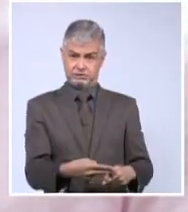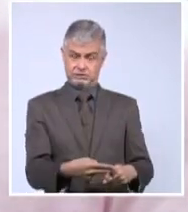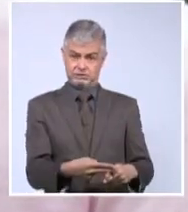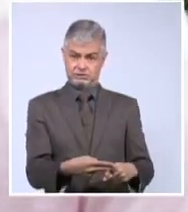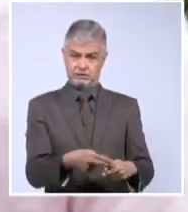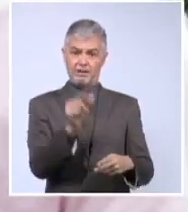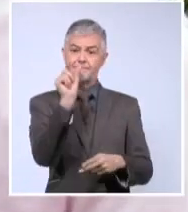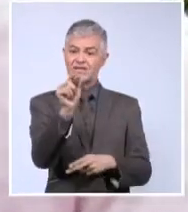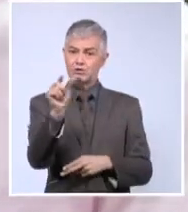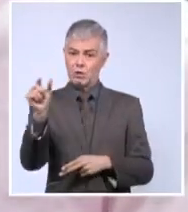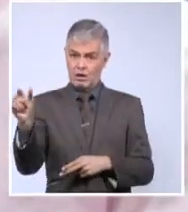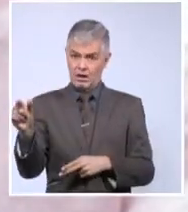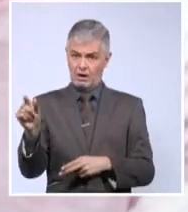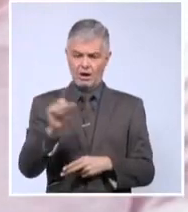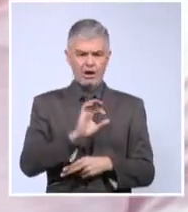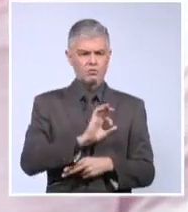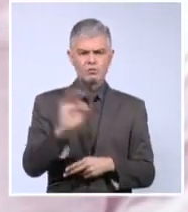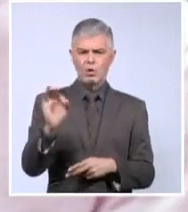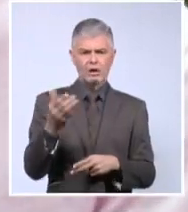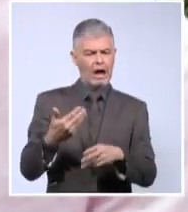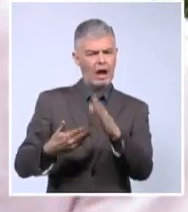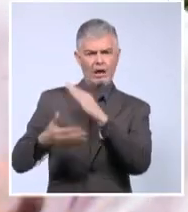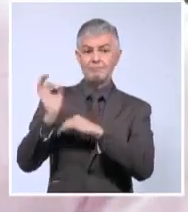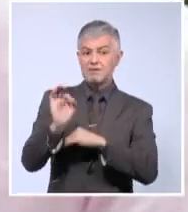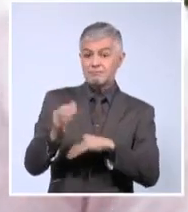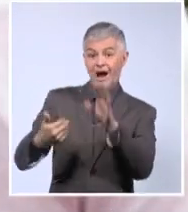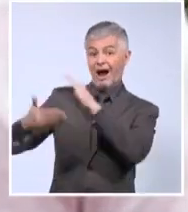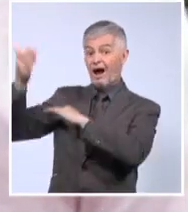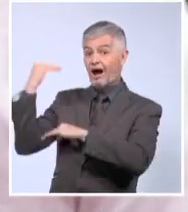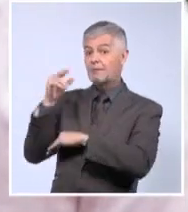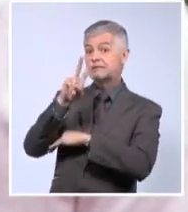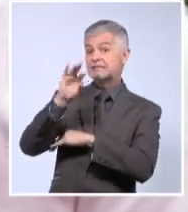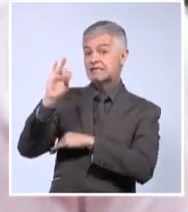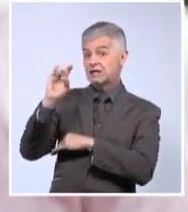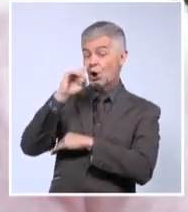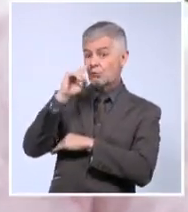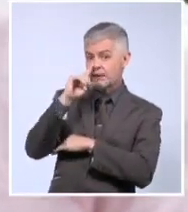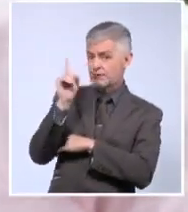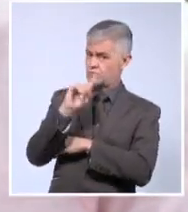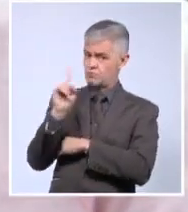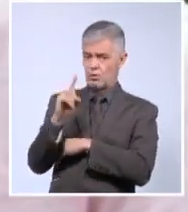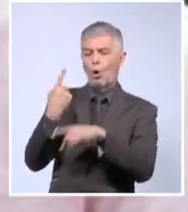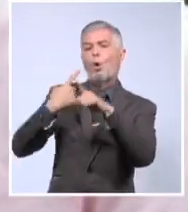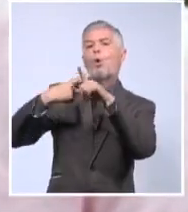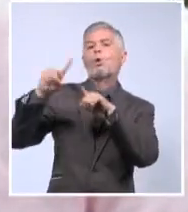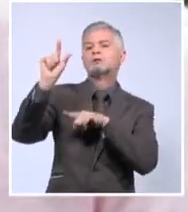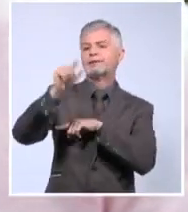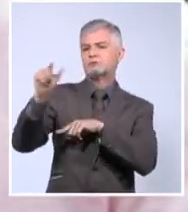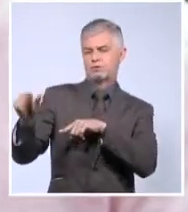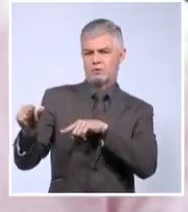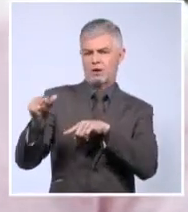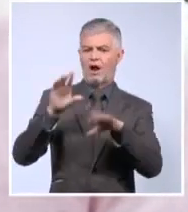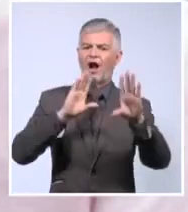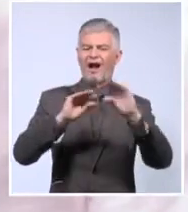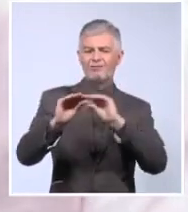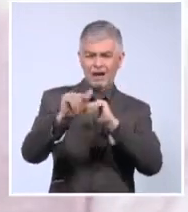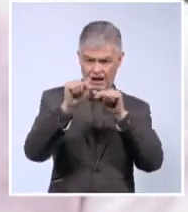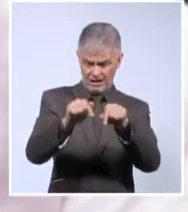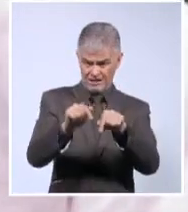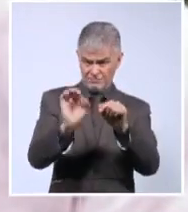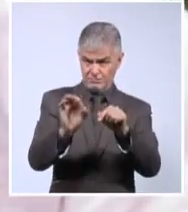no habían sido las mismas que habían entrado ese día al Ministerio de Cultura, hablé con el viceministro. Y